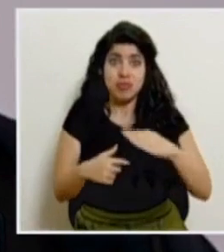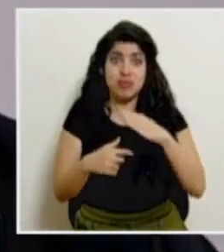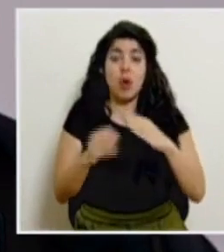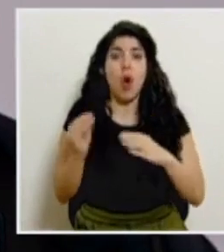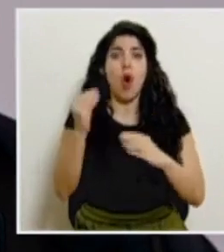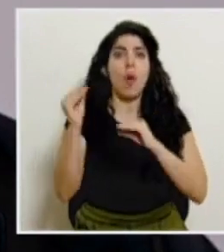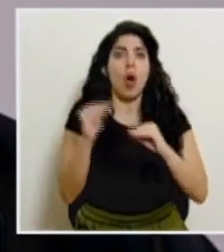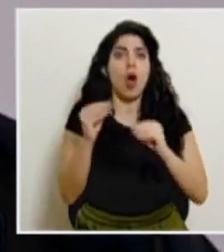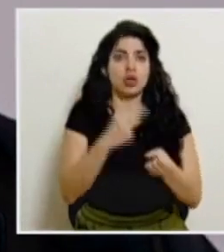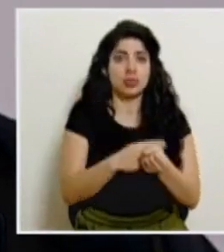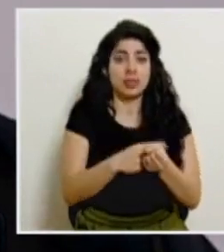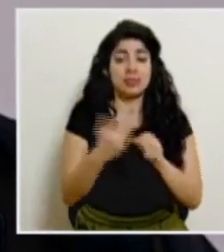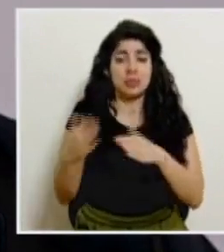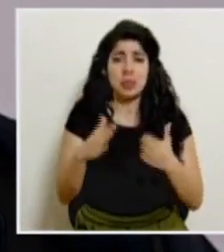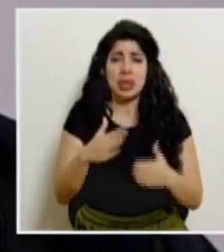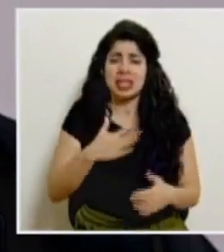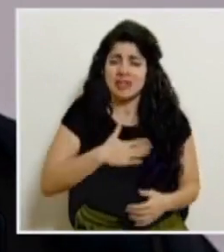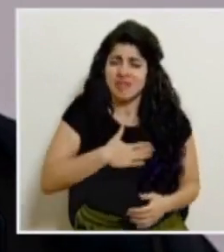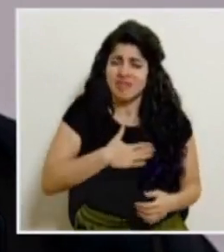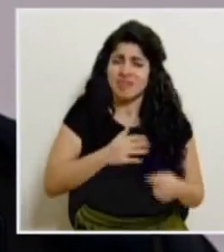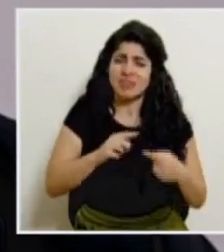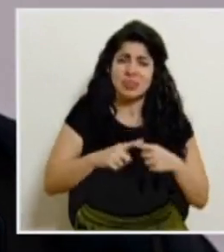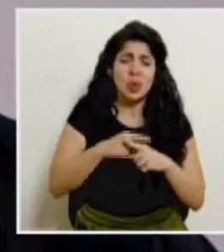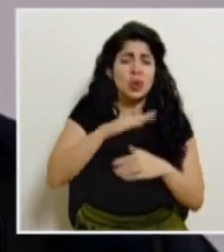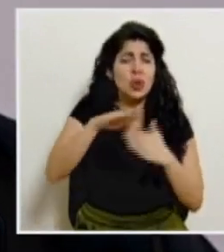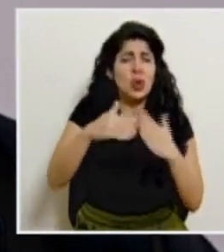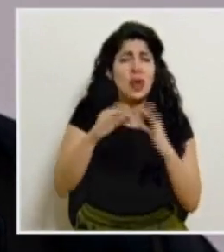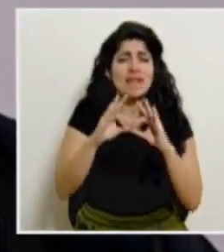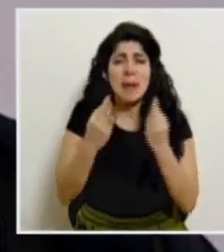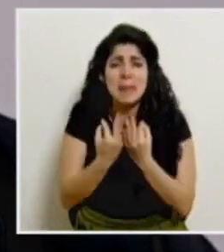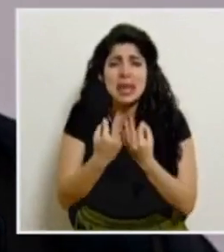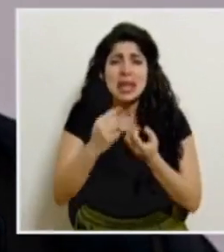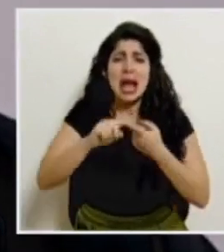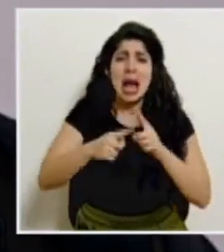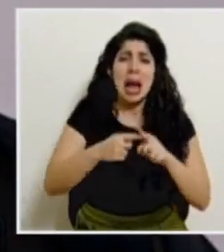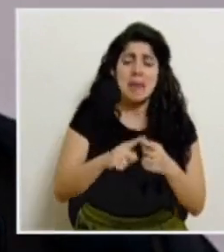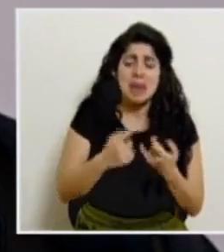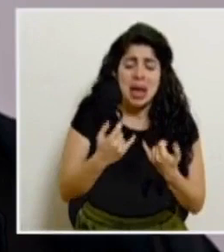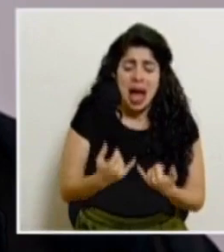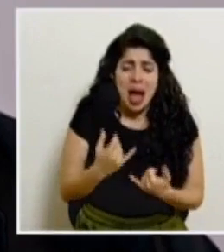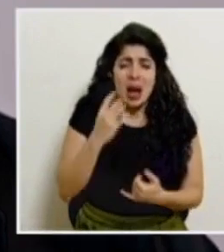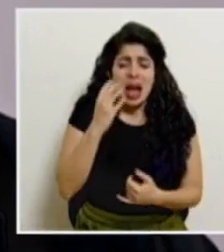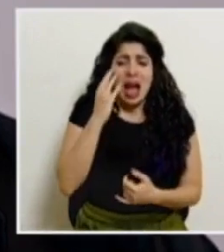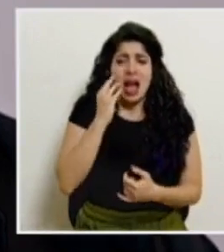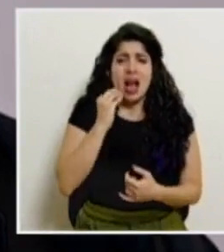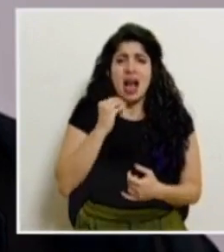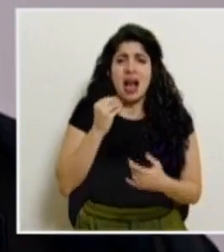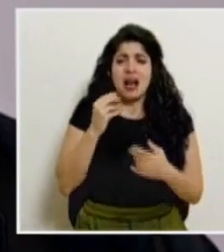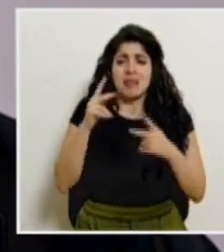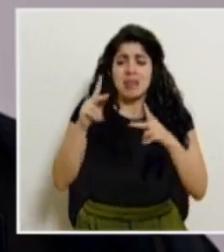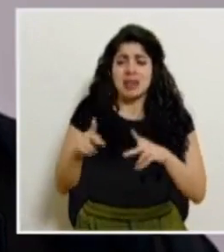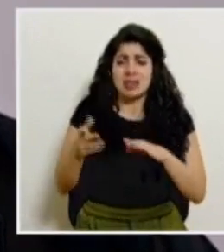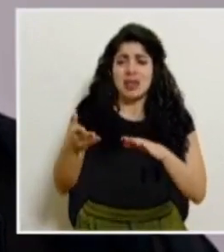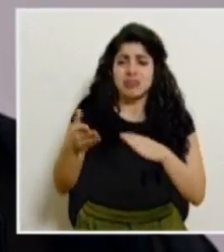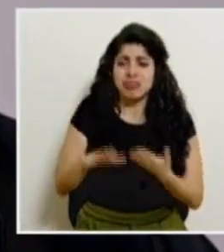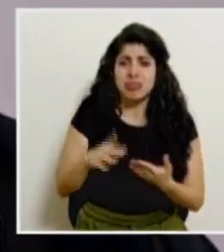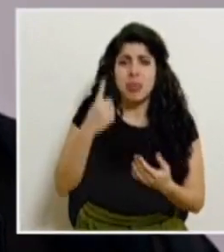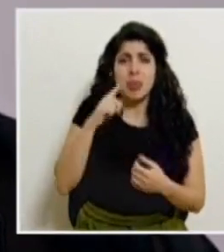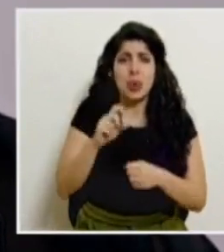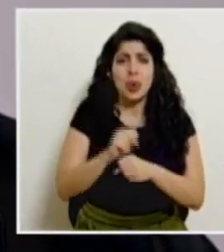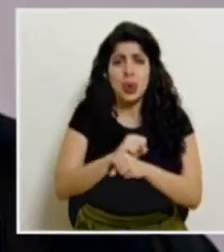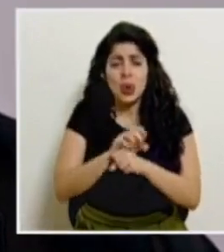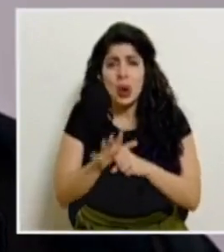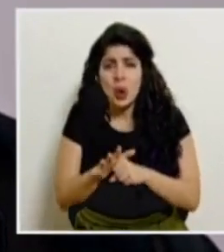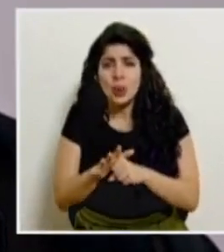a fallecimientos nuestro más sentido pésame a todas las familias a todos los amigos que están experimentando una pérdida por el COVID-19